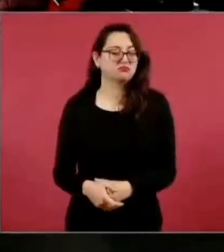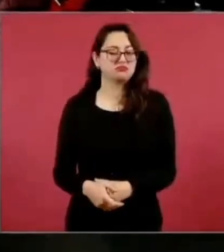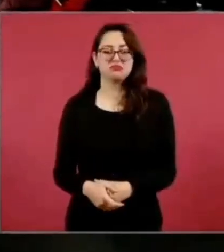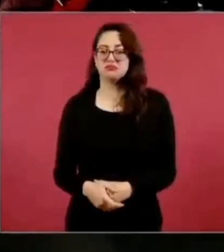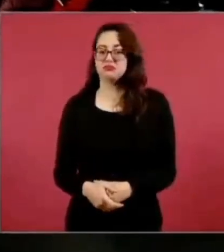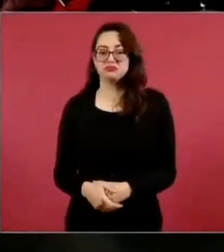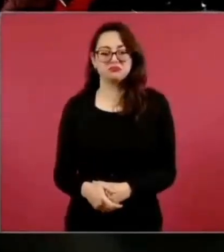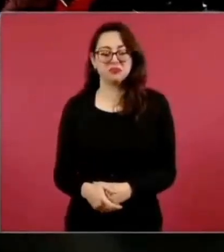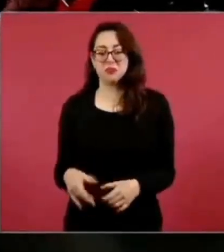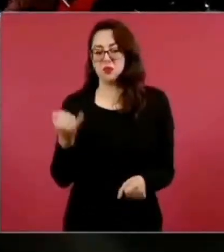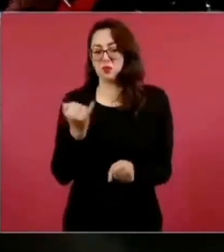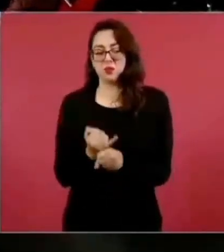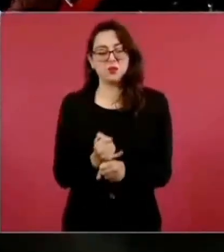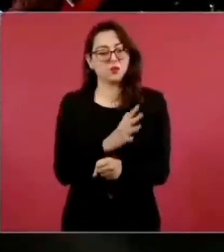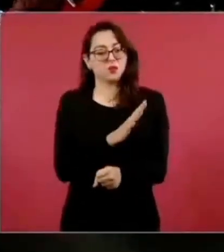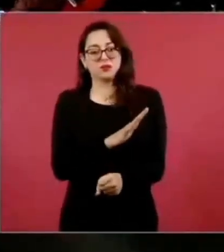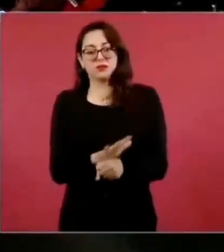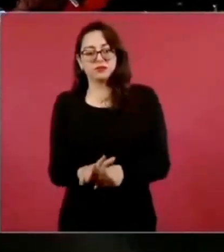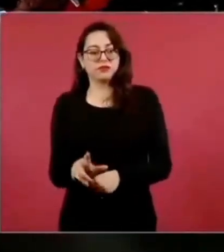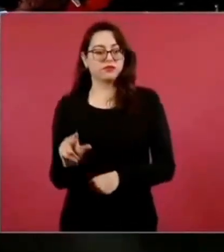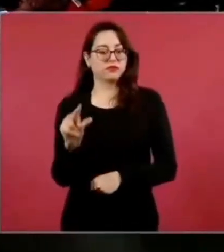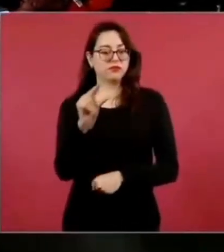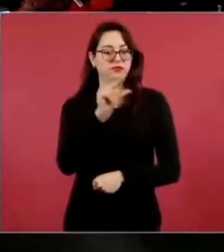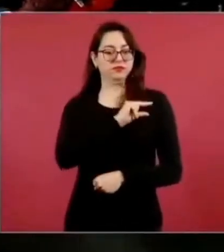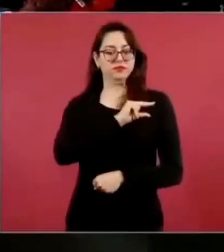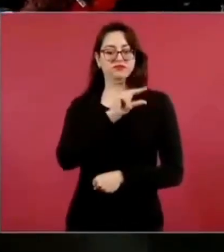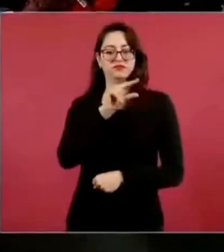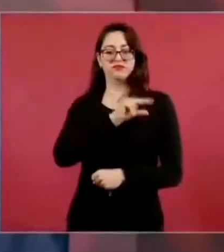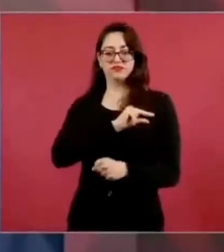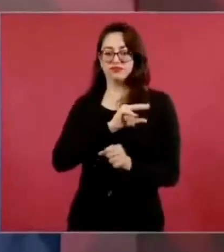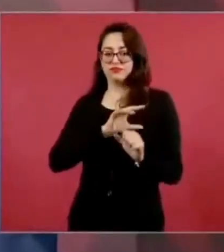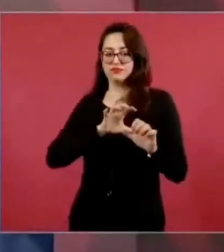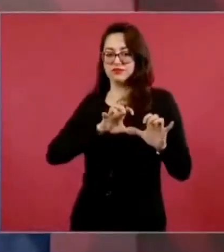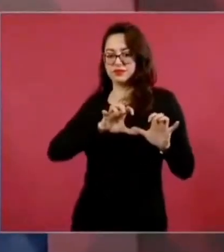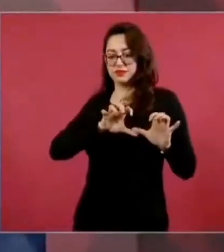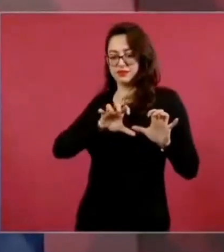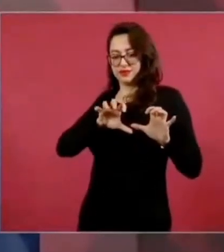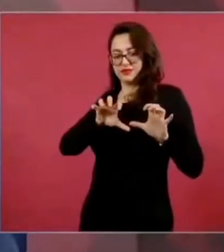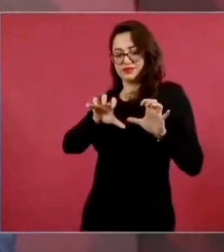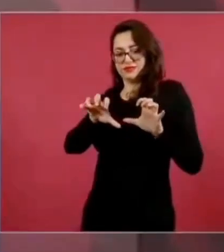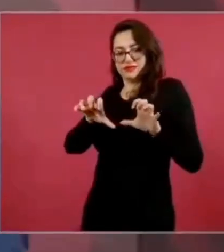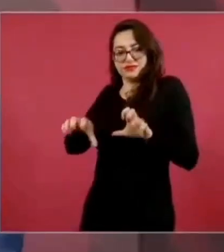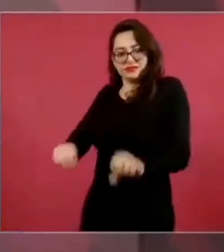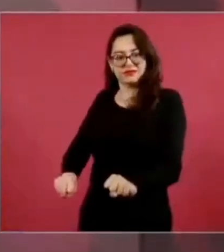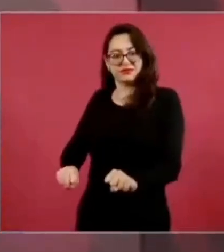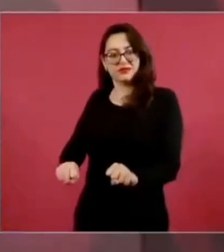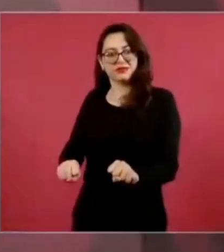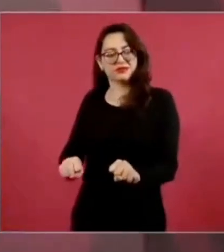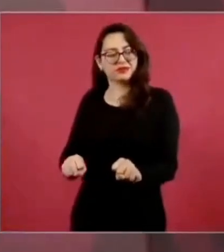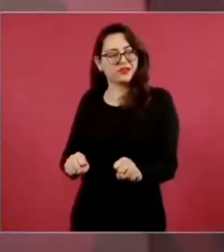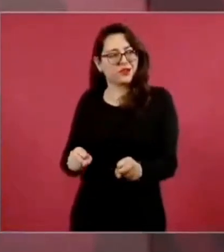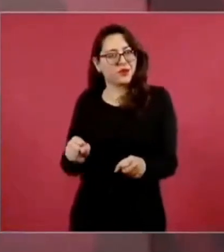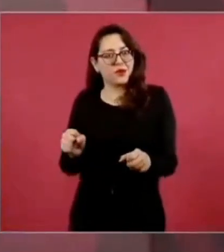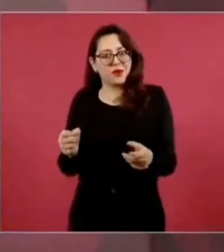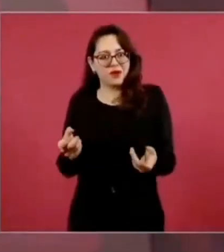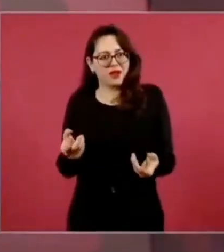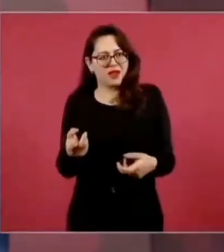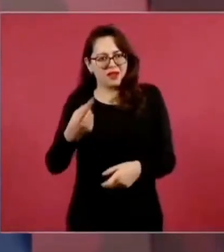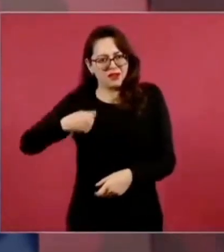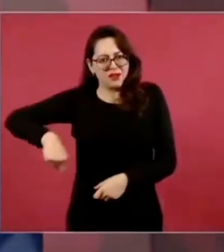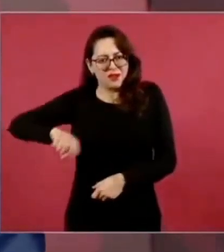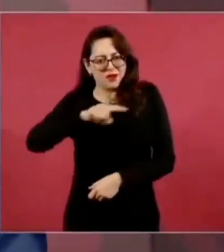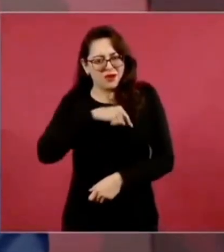del poder particular por encima del poder público